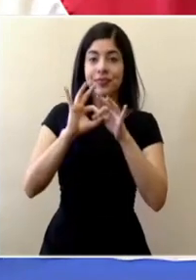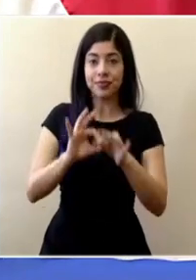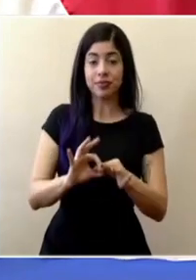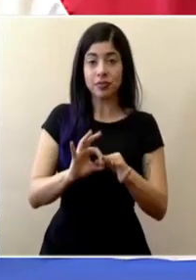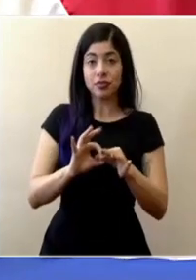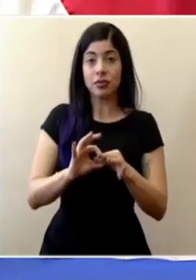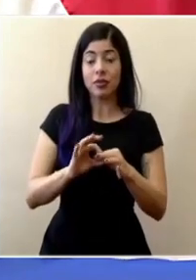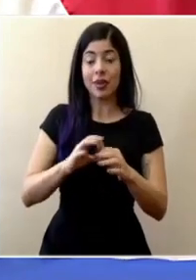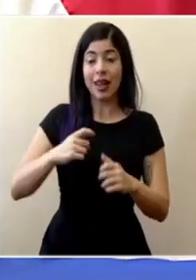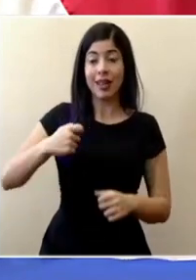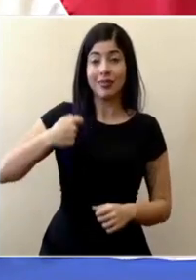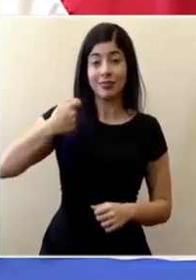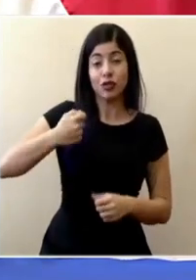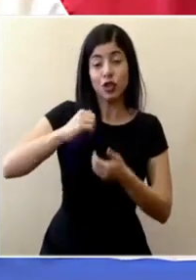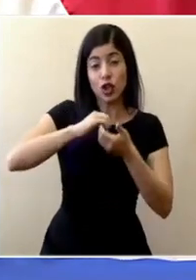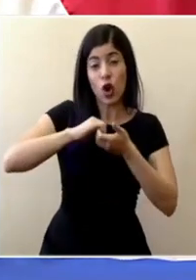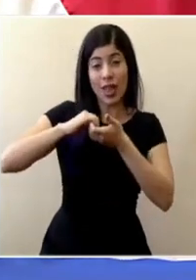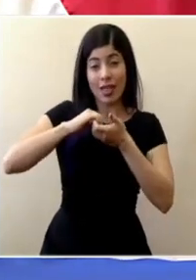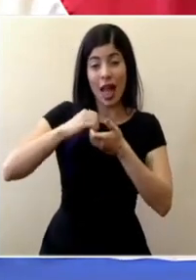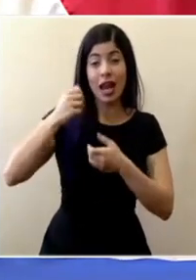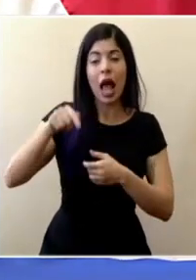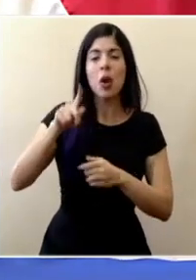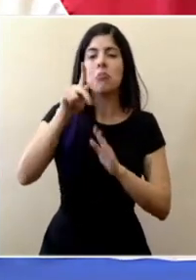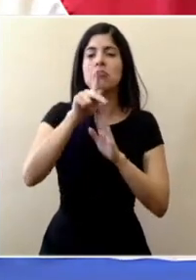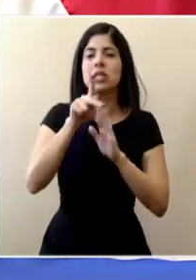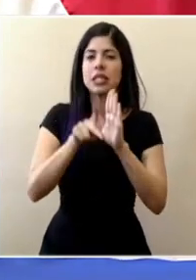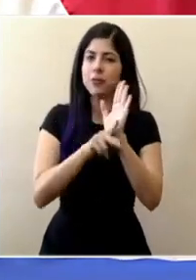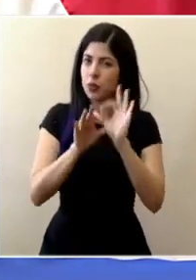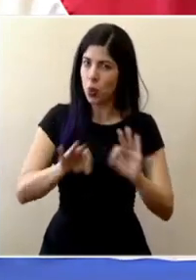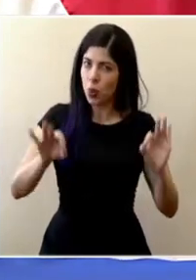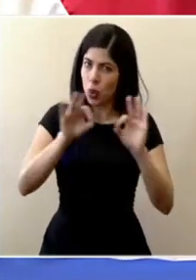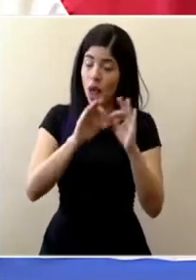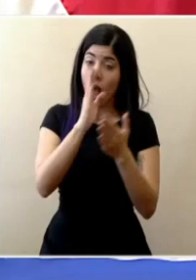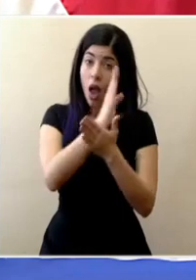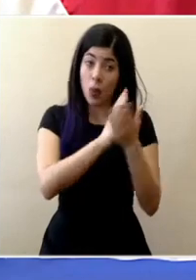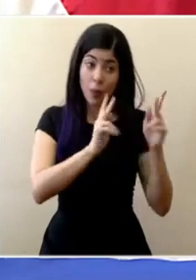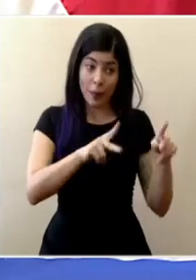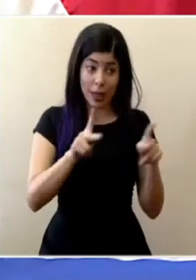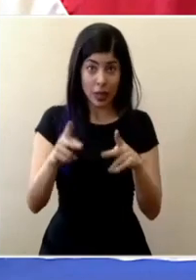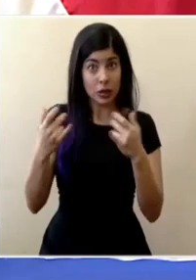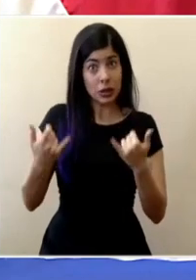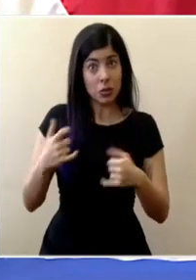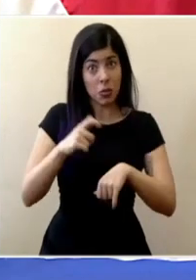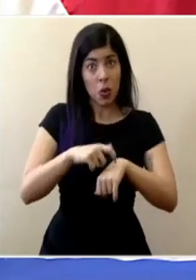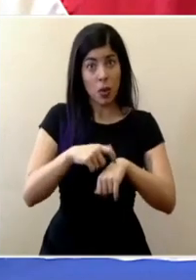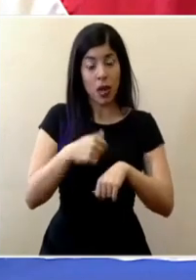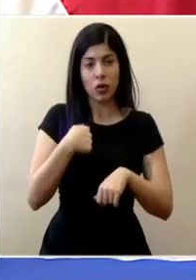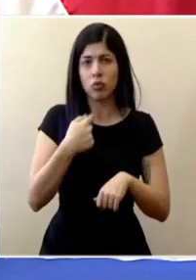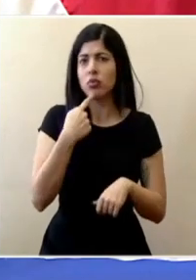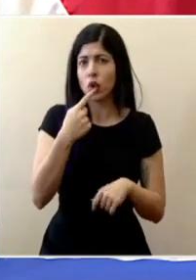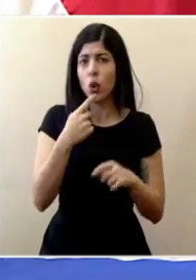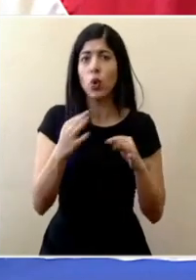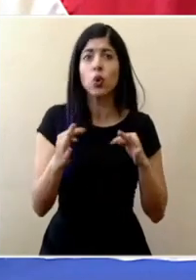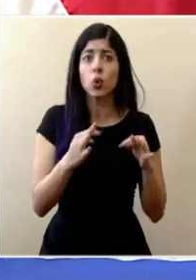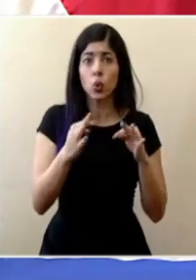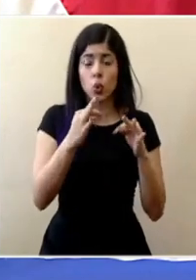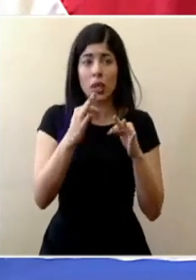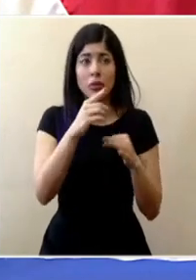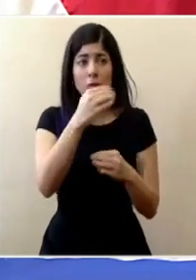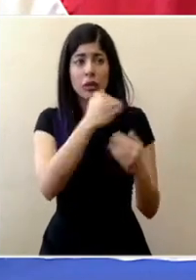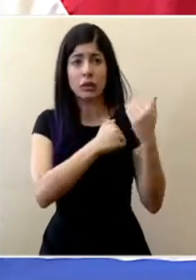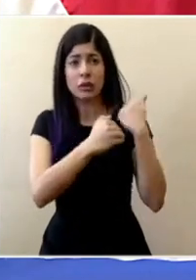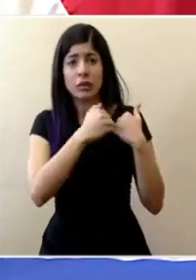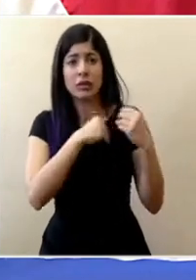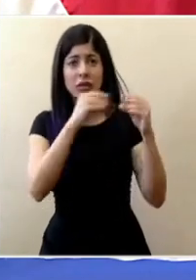con lo que es el aporte solidario hay un principio fundamental hay personas que en este momento y les puedo decir que en el sector turismo nos han